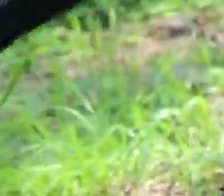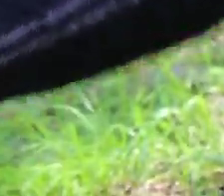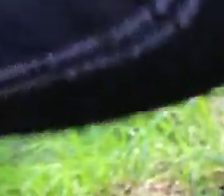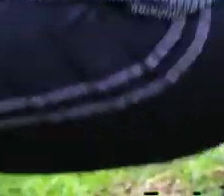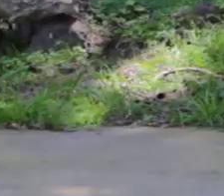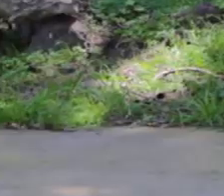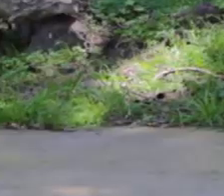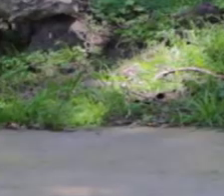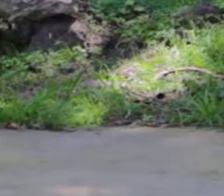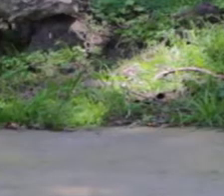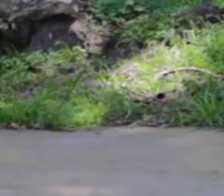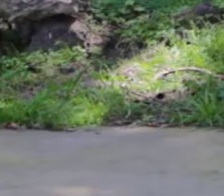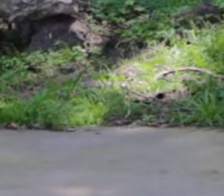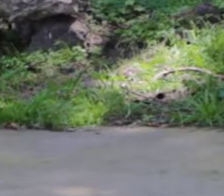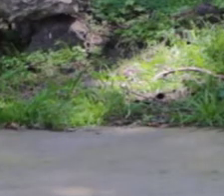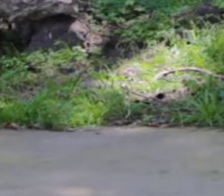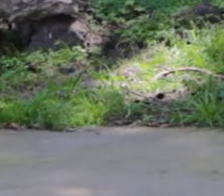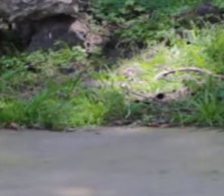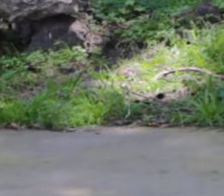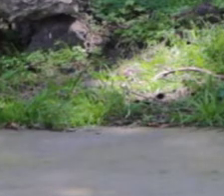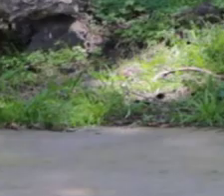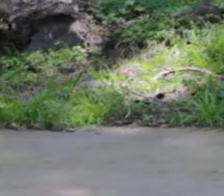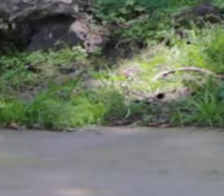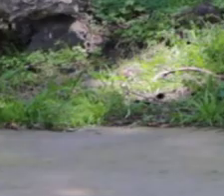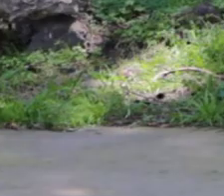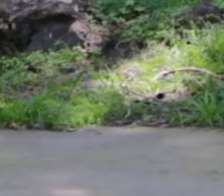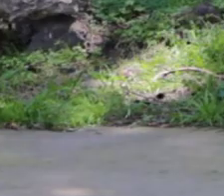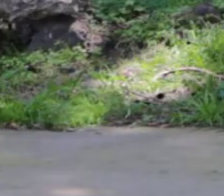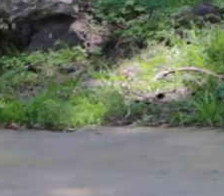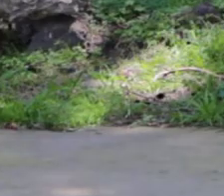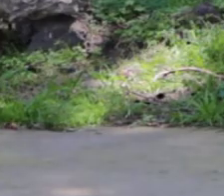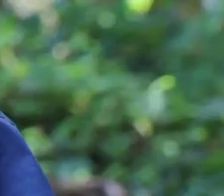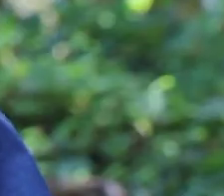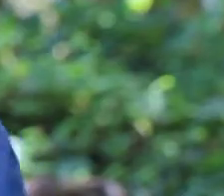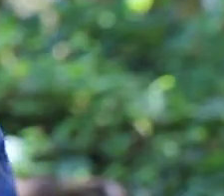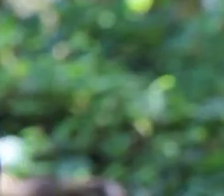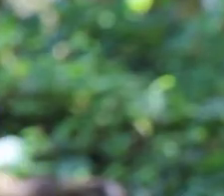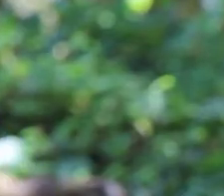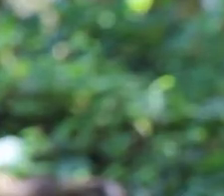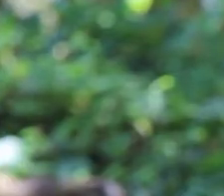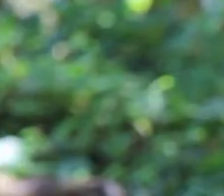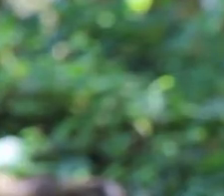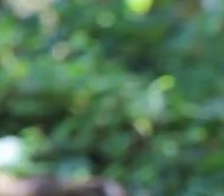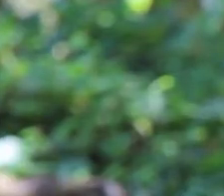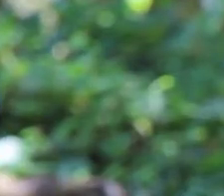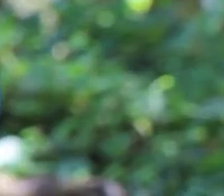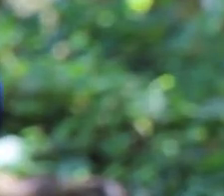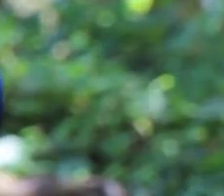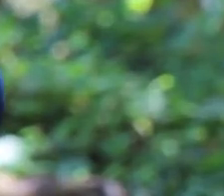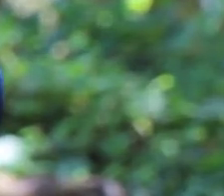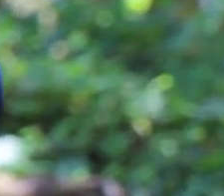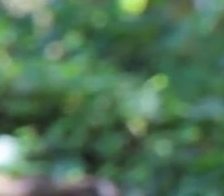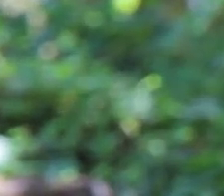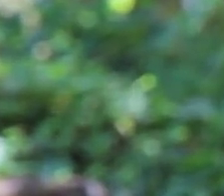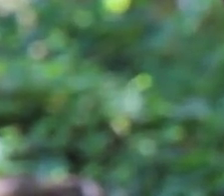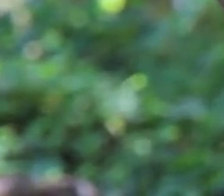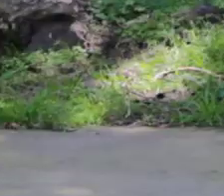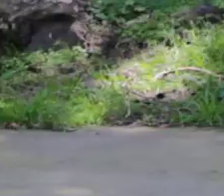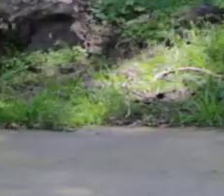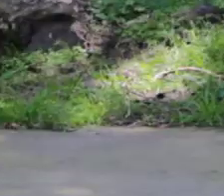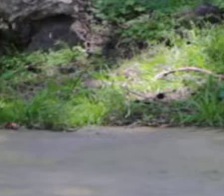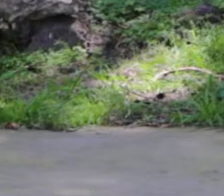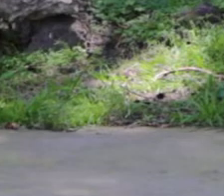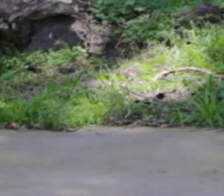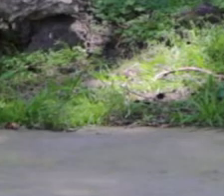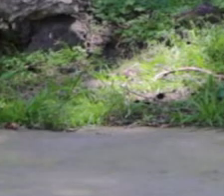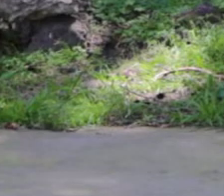Muy bien. Vamos a abrir nuestro compás. Levamos los brazos y vamos a trabajar la pierna. Bajamos,